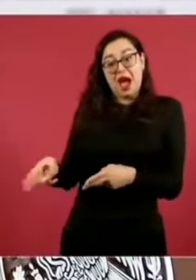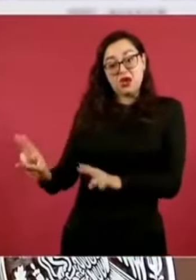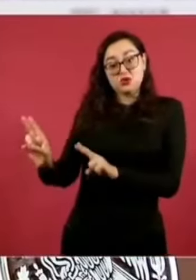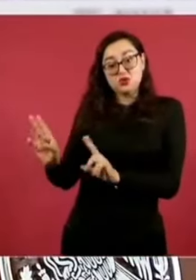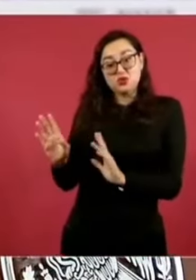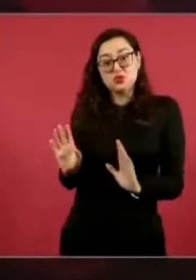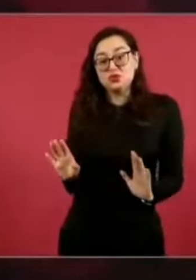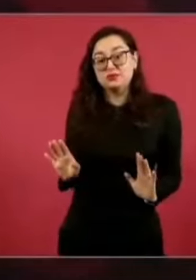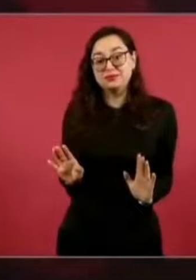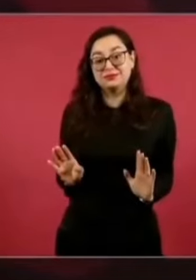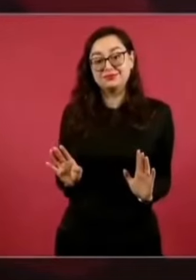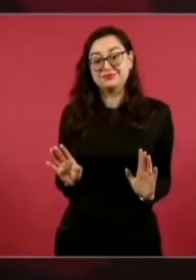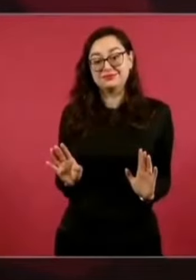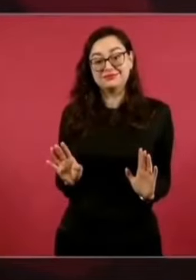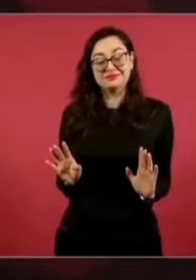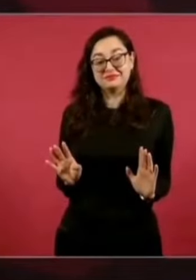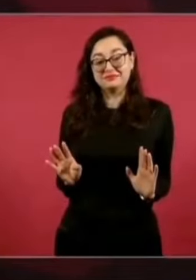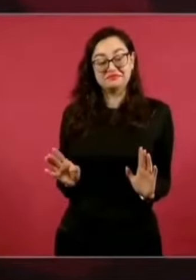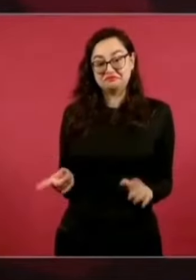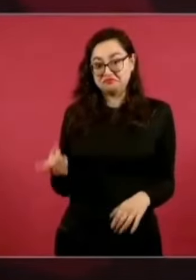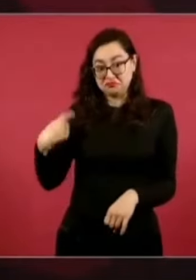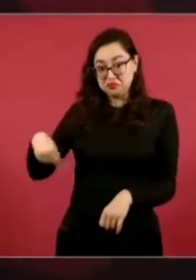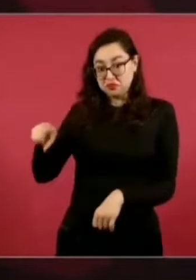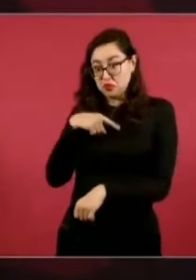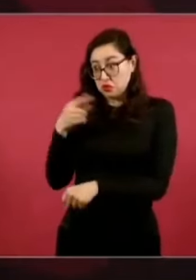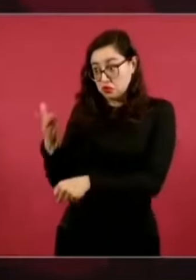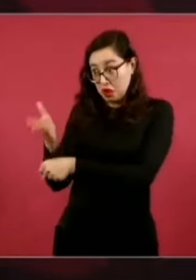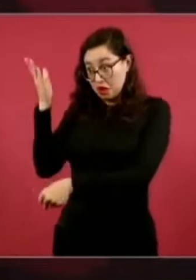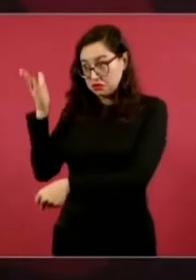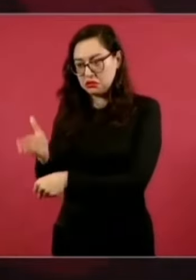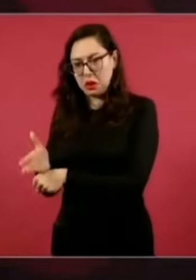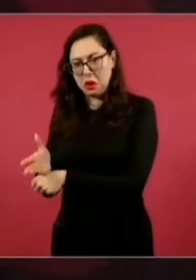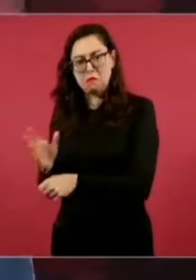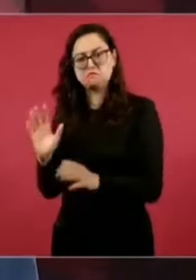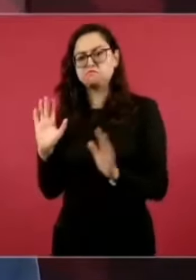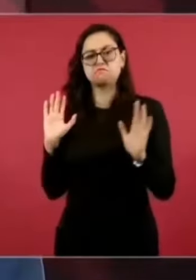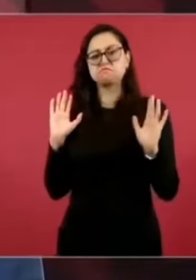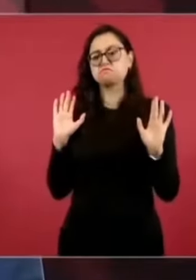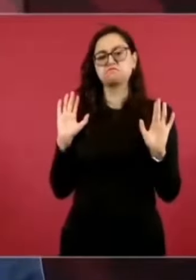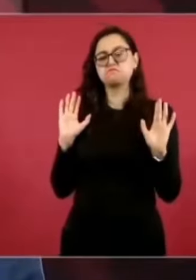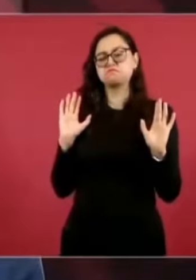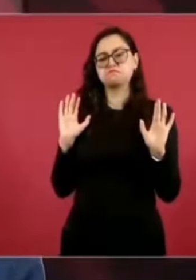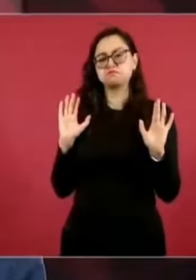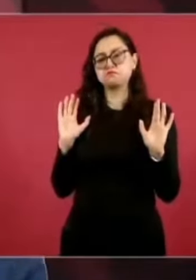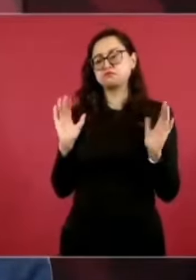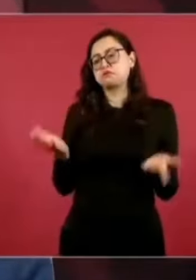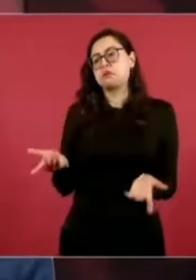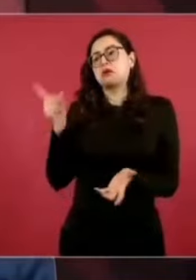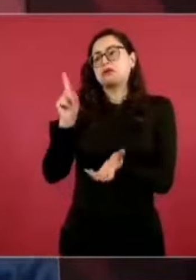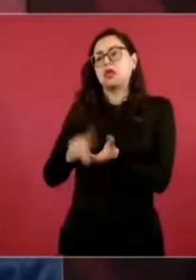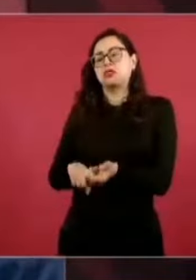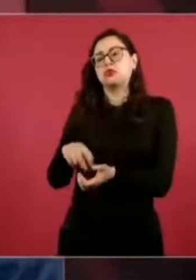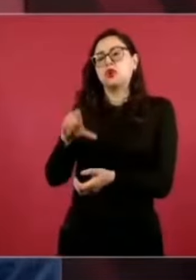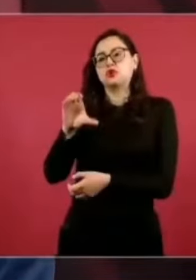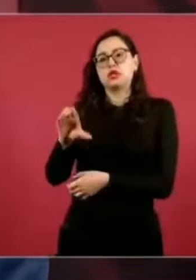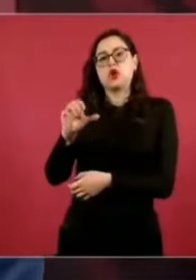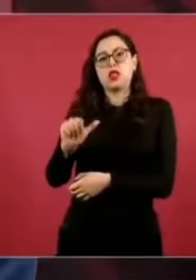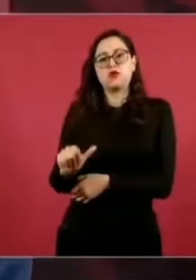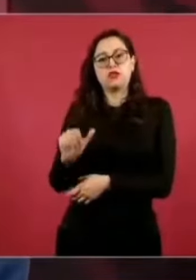le corresponde al Consejo de la Judicatura, es decir, al mismo Poder Judicial,